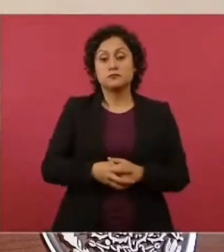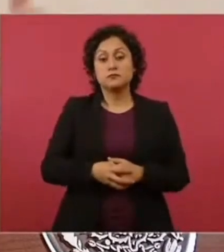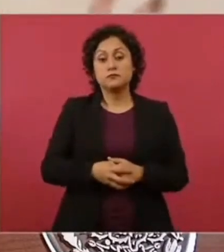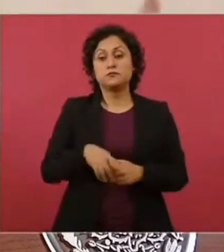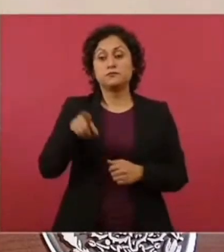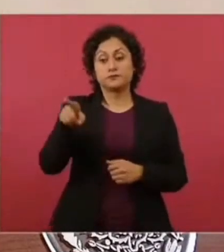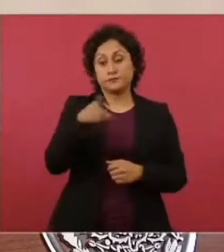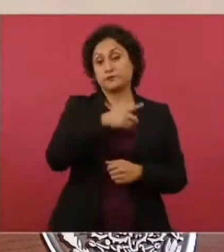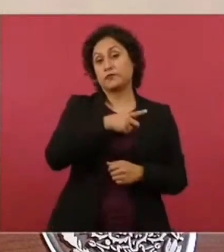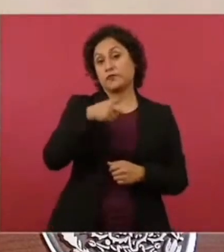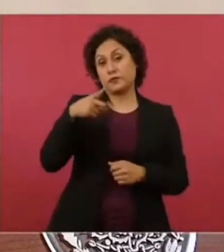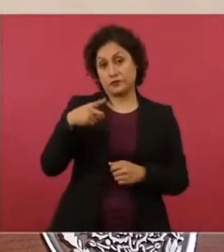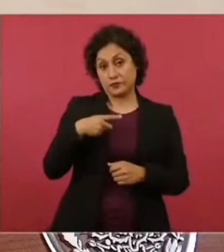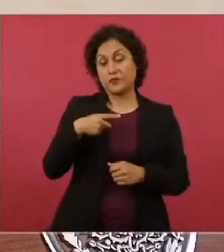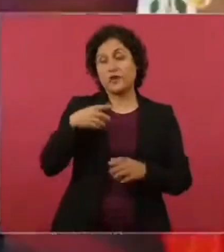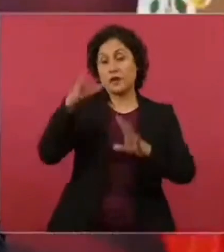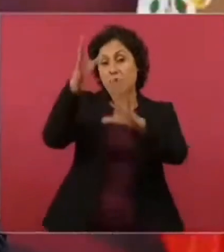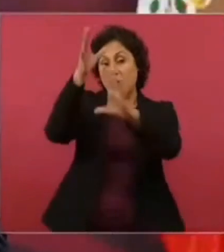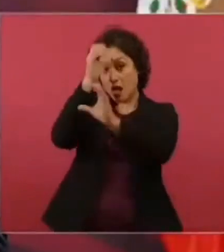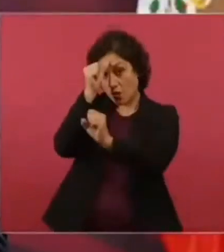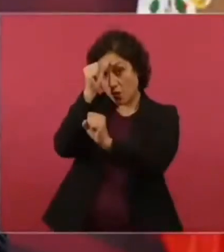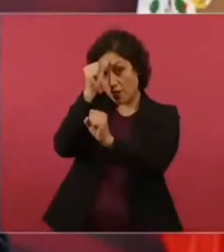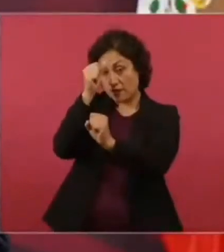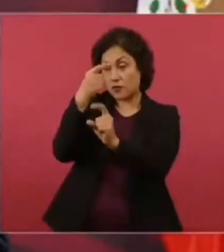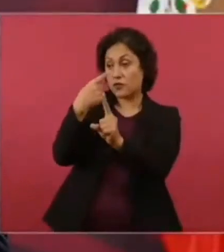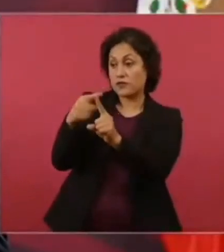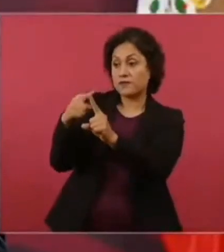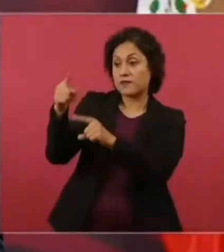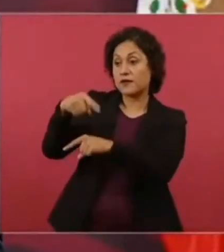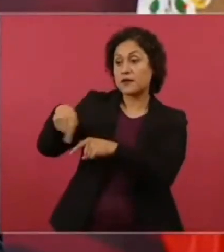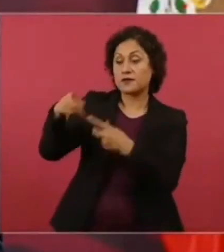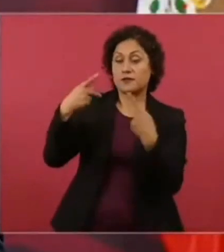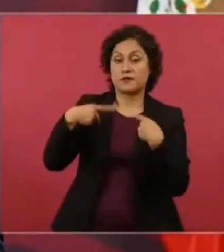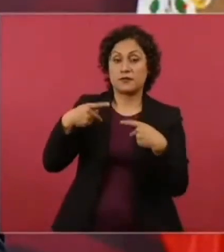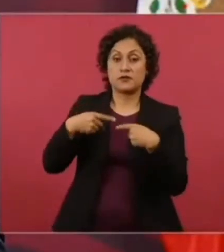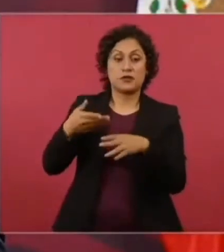con los distribuidores de antes.